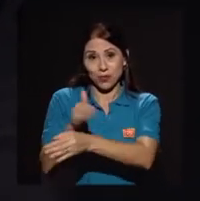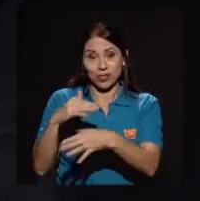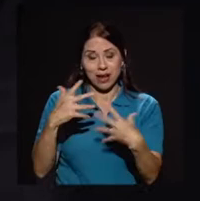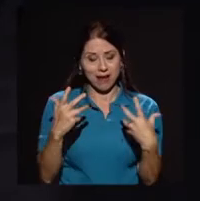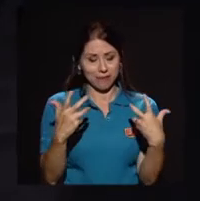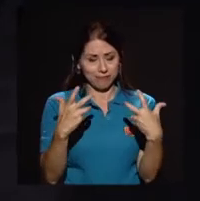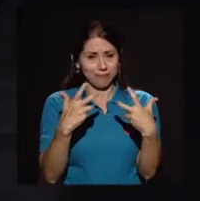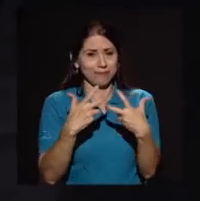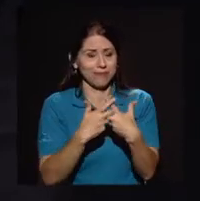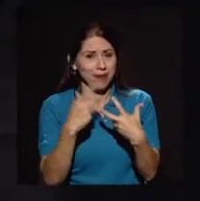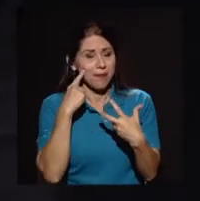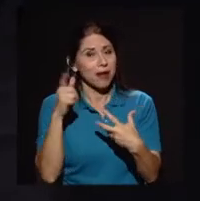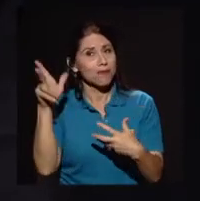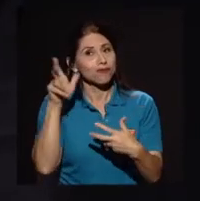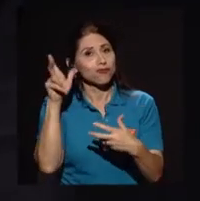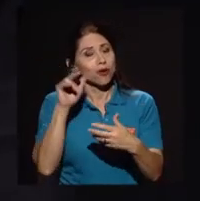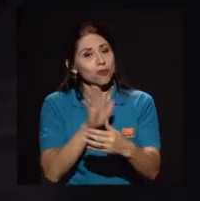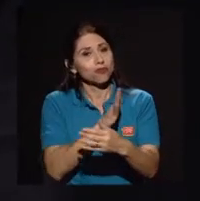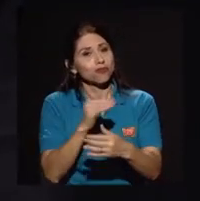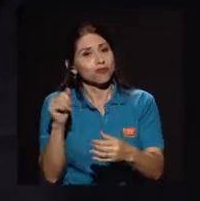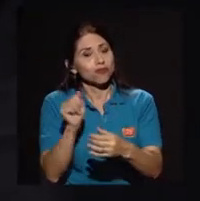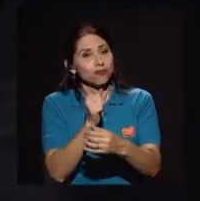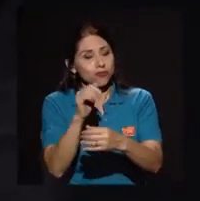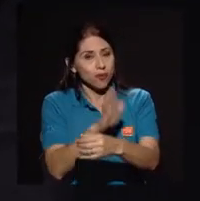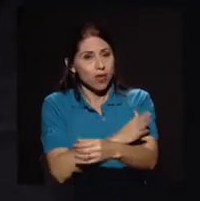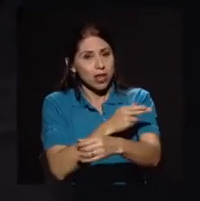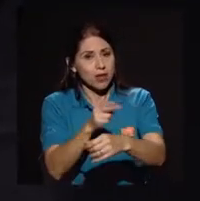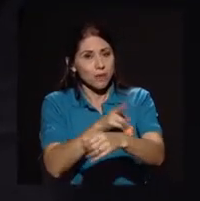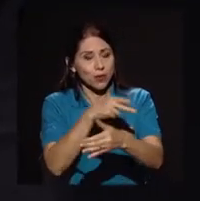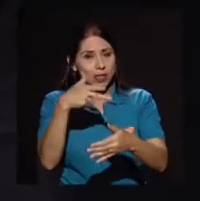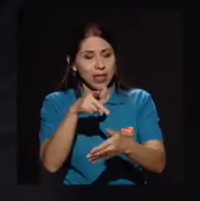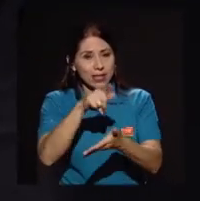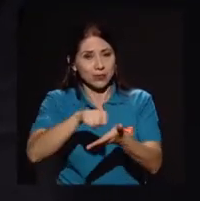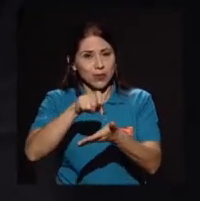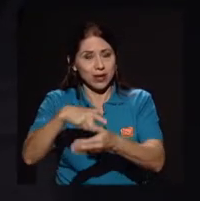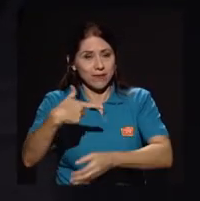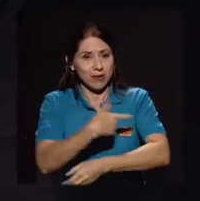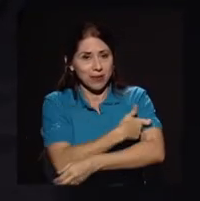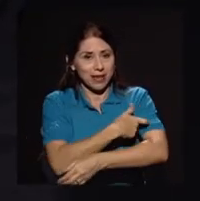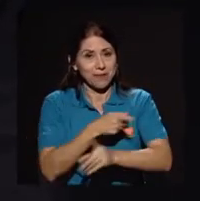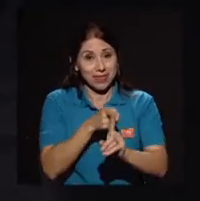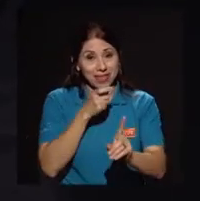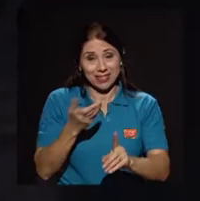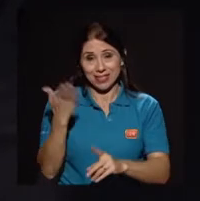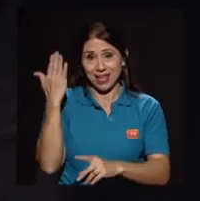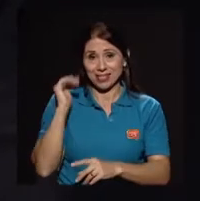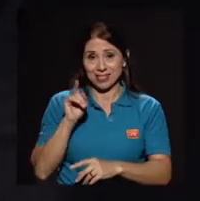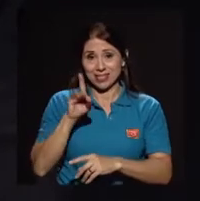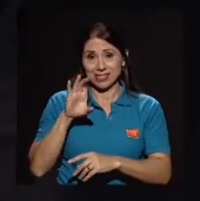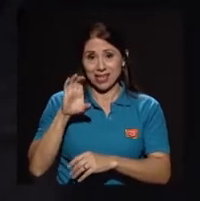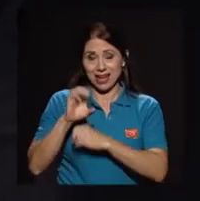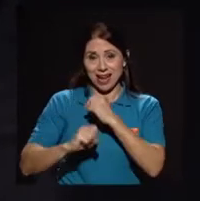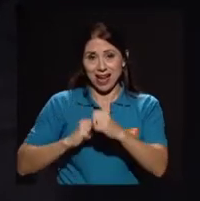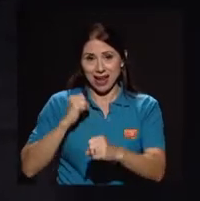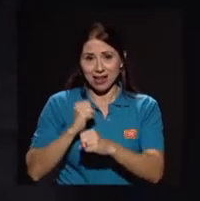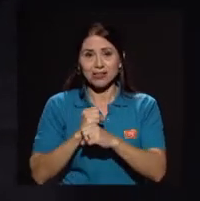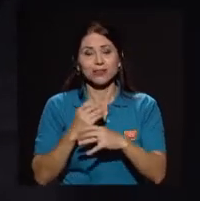el himno de la escuela de enfermería desde hace 100 años. Así que fue un acto también que tuvo otras